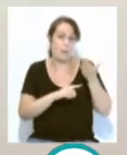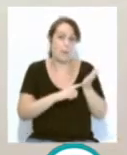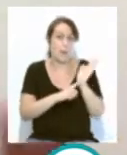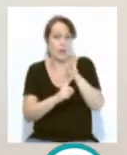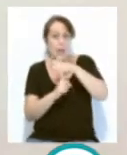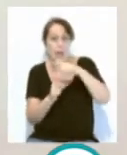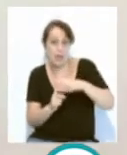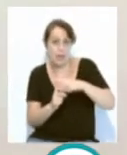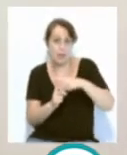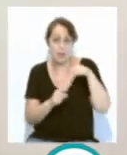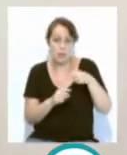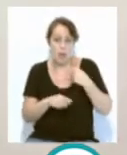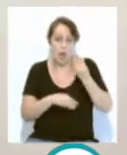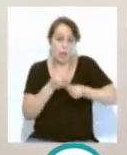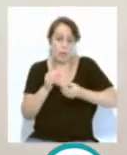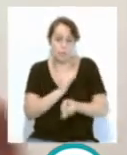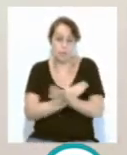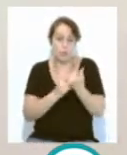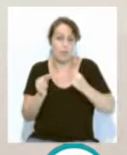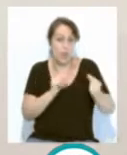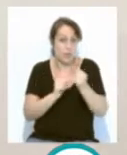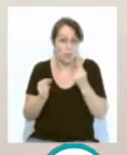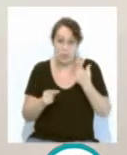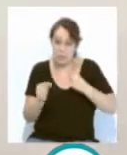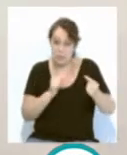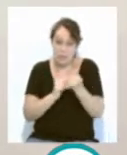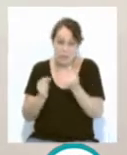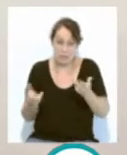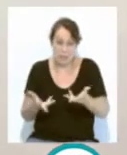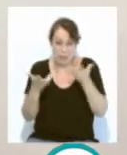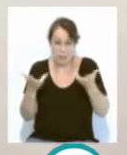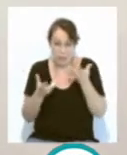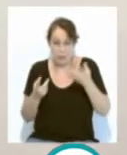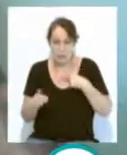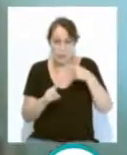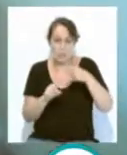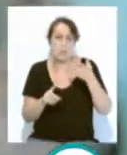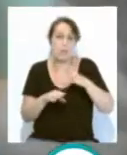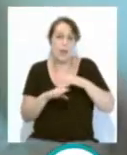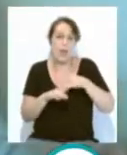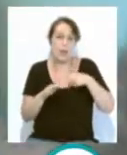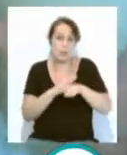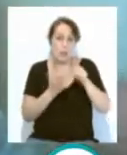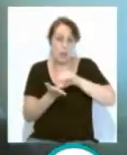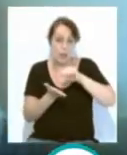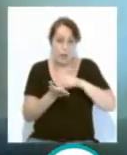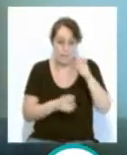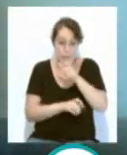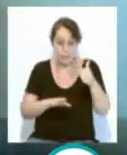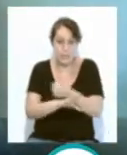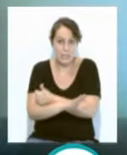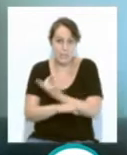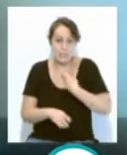es generar un debate, un debate que es absolutamente estéril para la gestión de la ciudad. Los gaditanos necesitan y